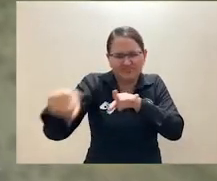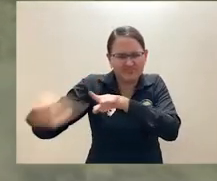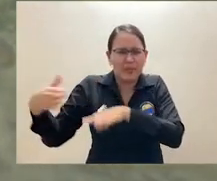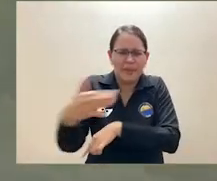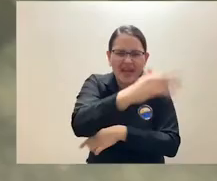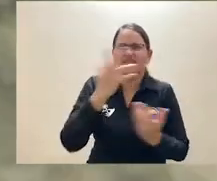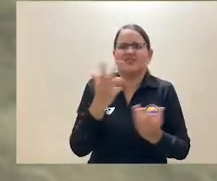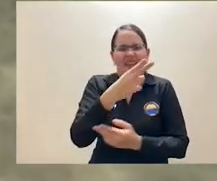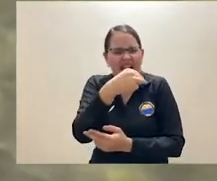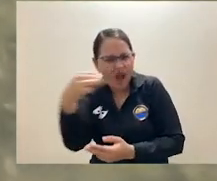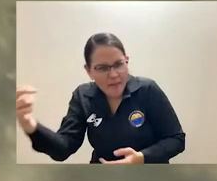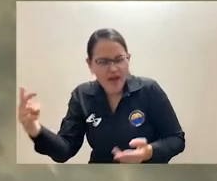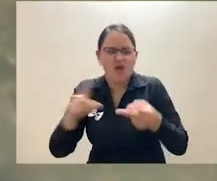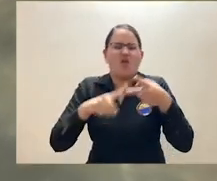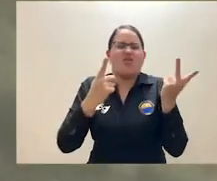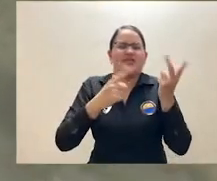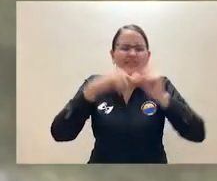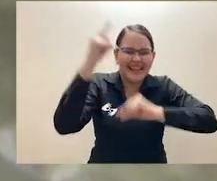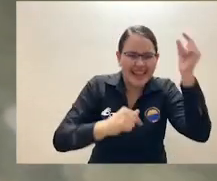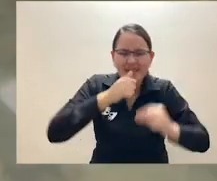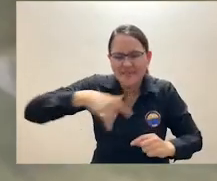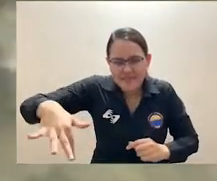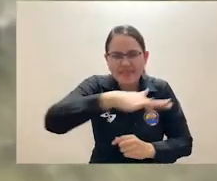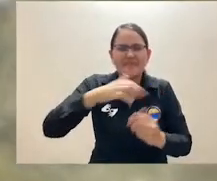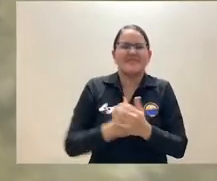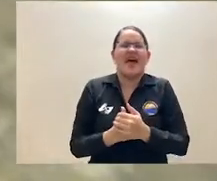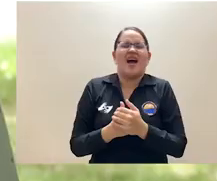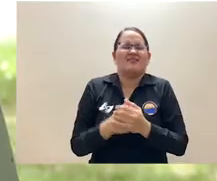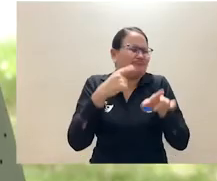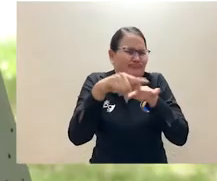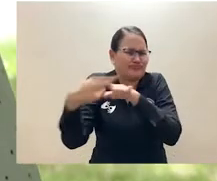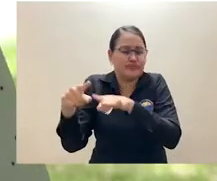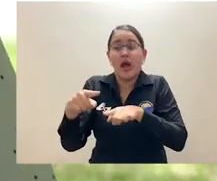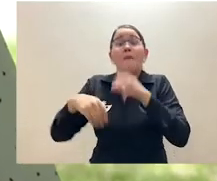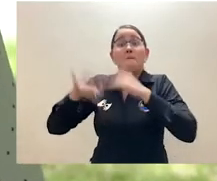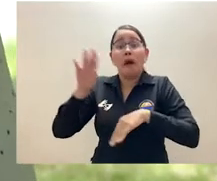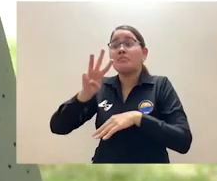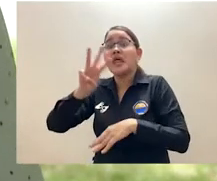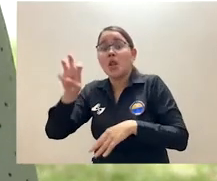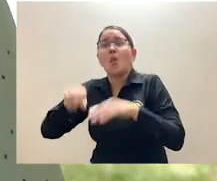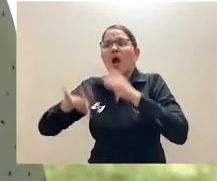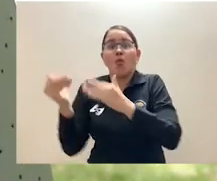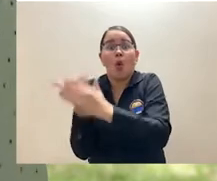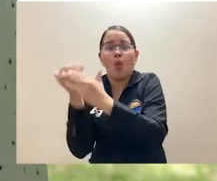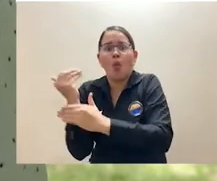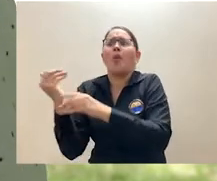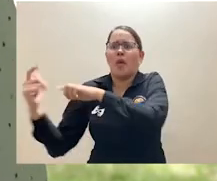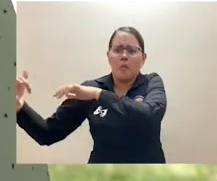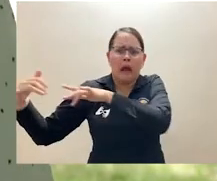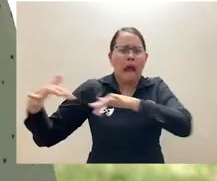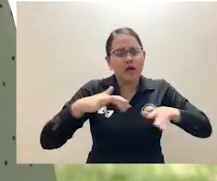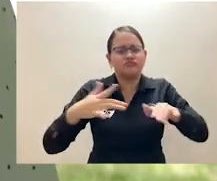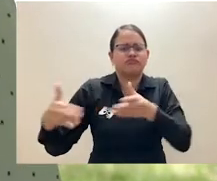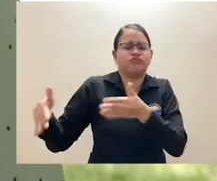estrellas de mar. Además han facilitado la llegada de 38 nuevas especies. El arrecife no solo les brinda la protección